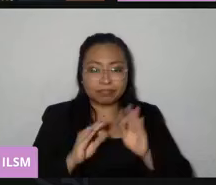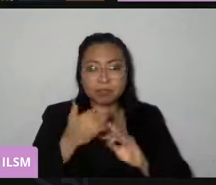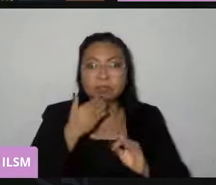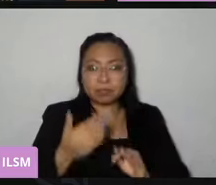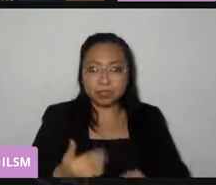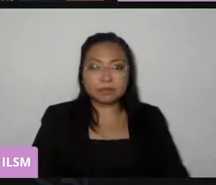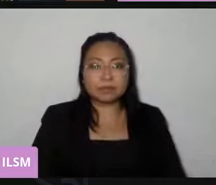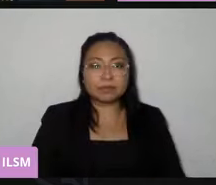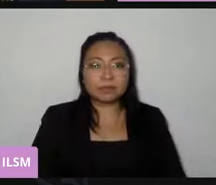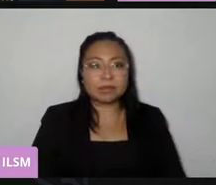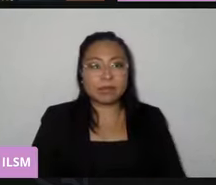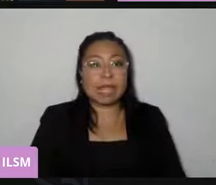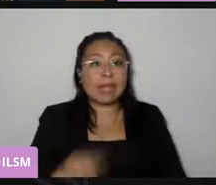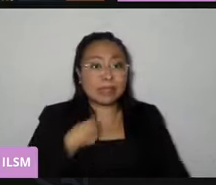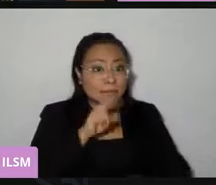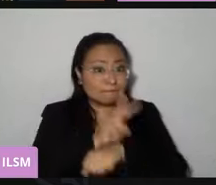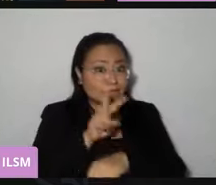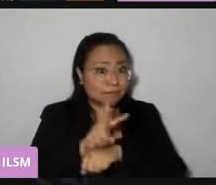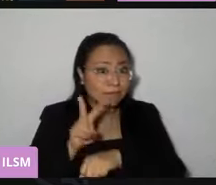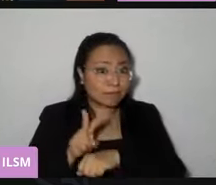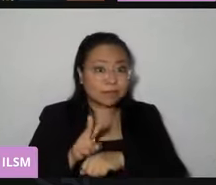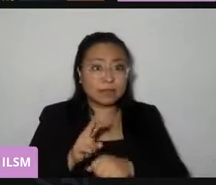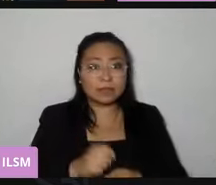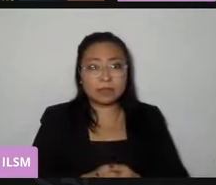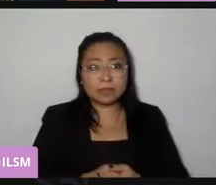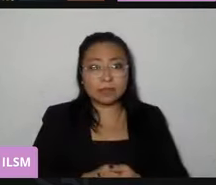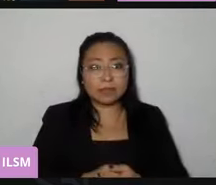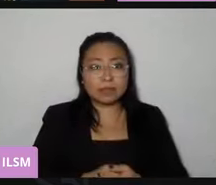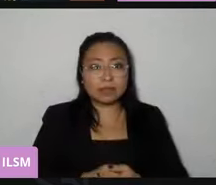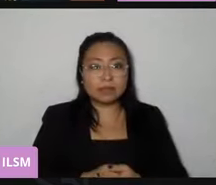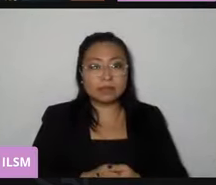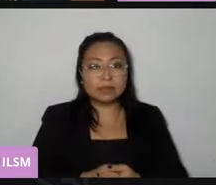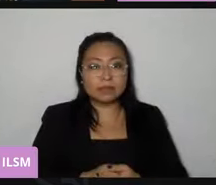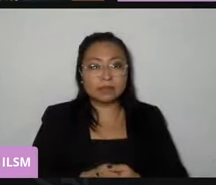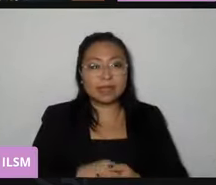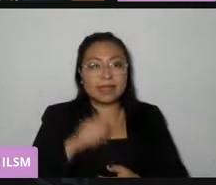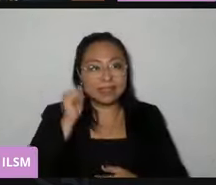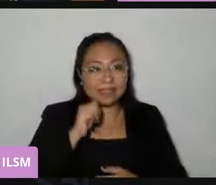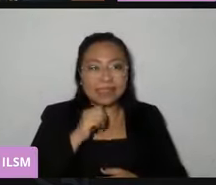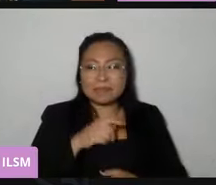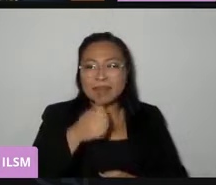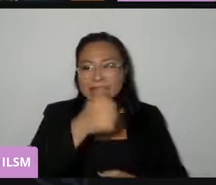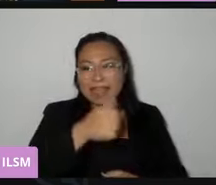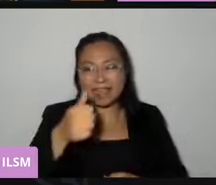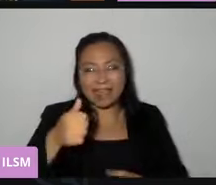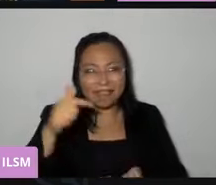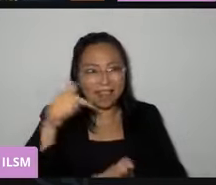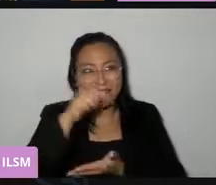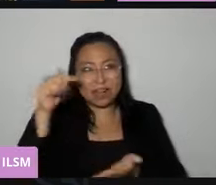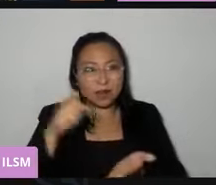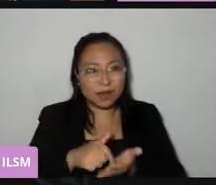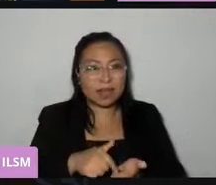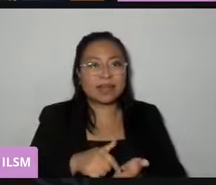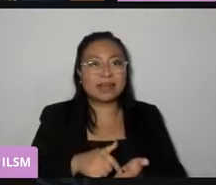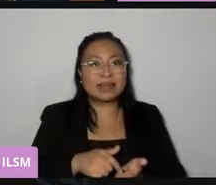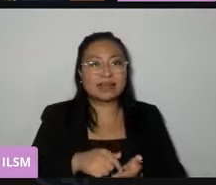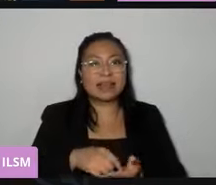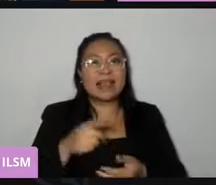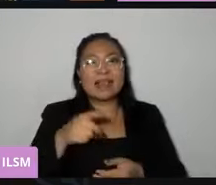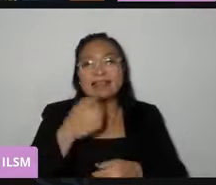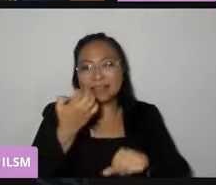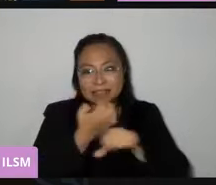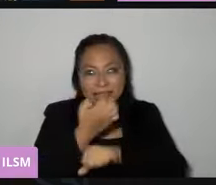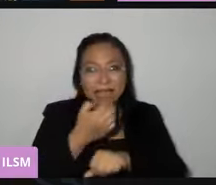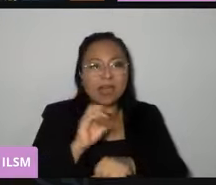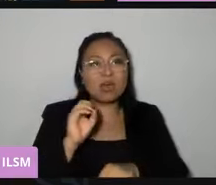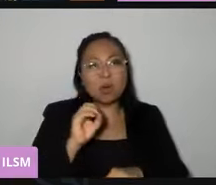En cuanto a la vigilancia, sí, siempre cada, en cada distrito electoral, digo, desde el nivel entidad, a nivel nacional y a nivel